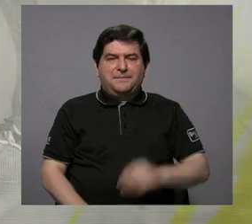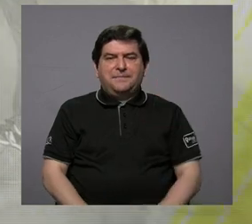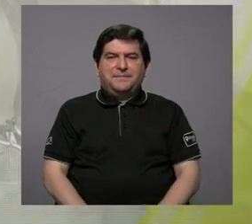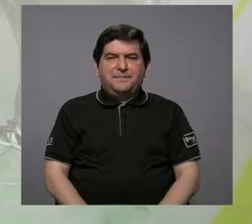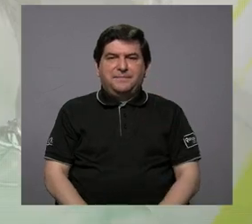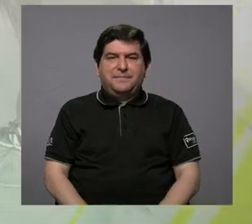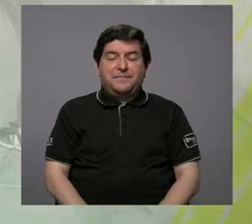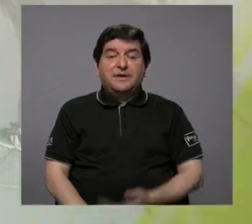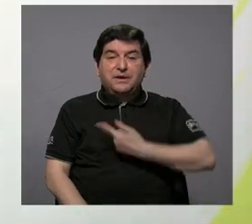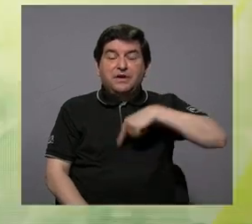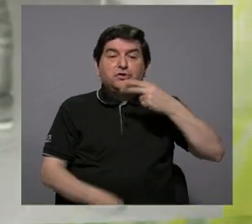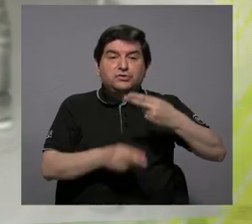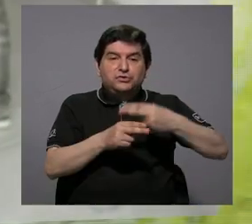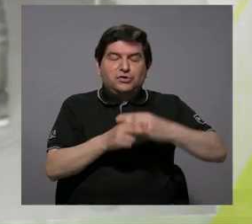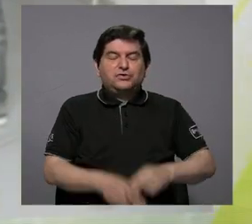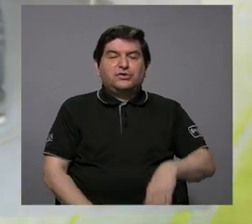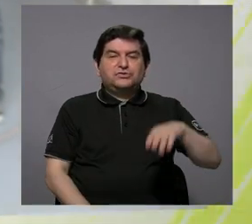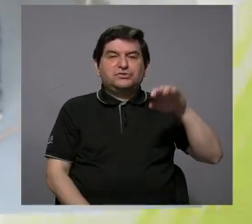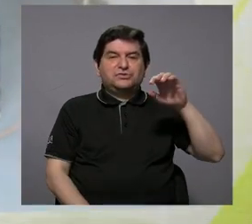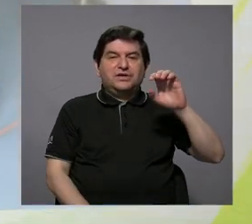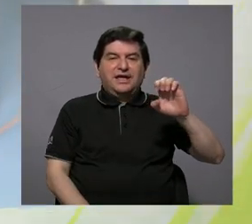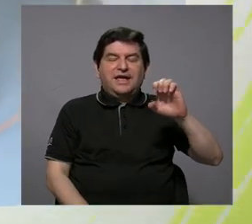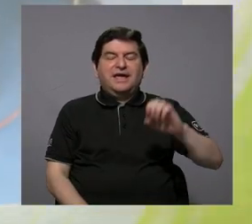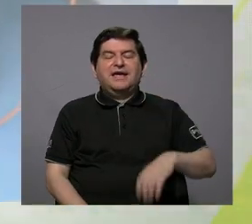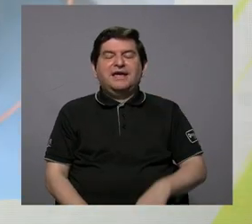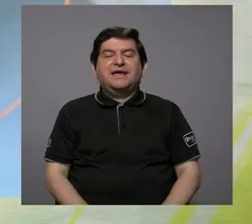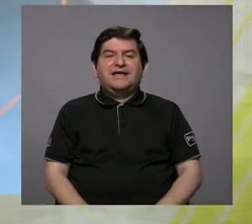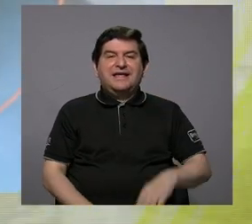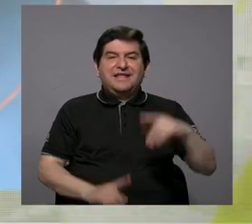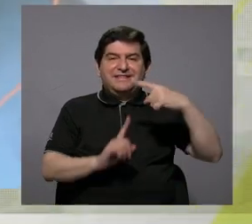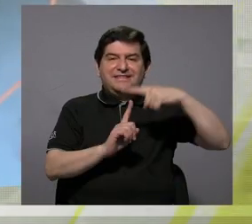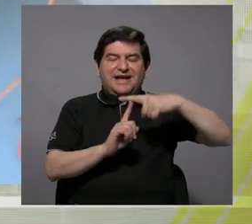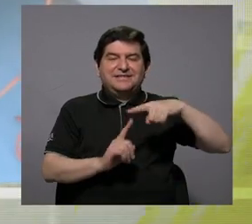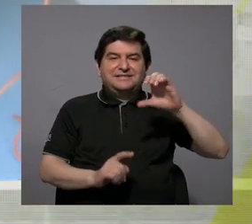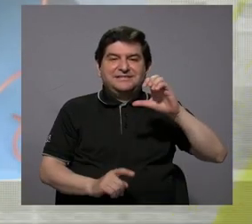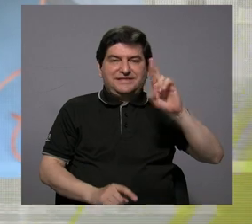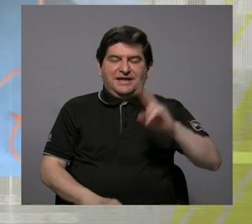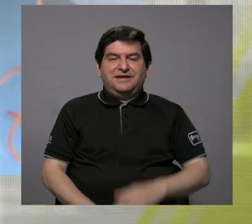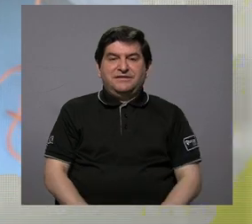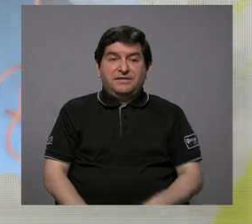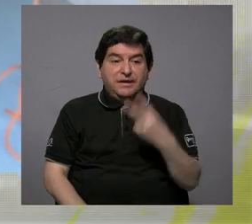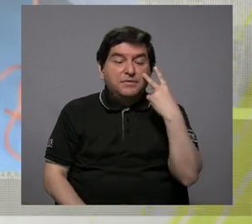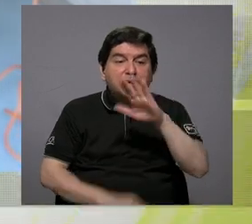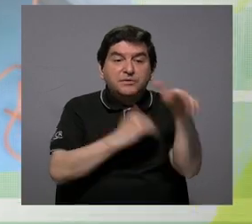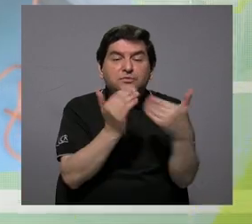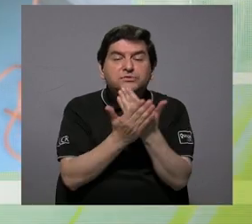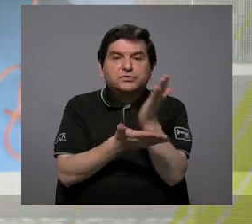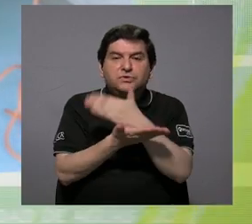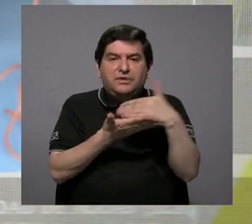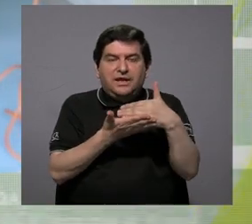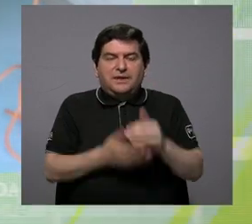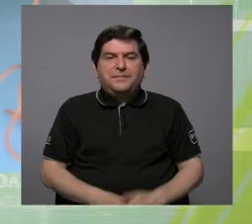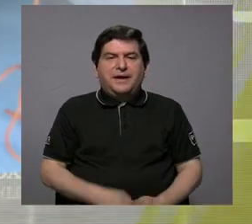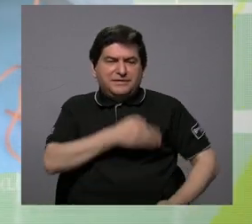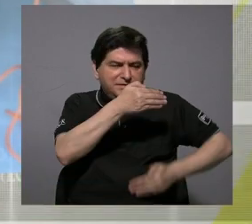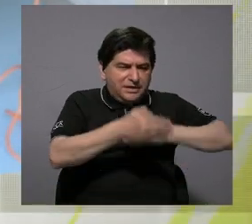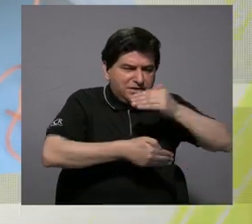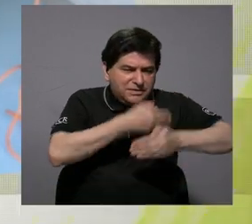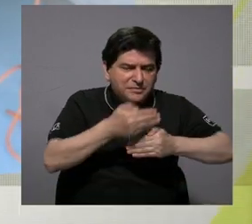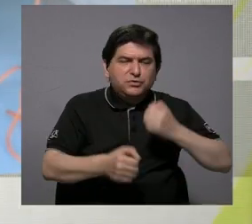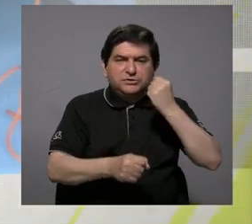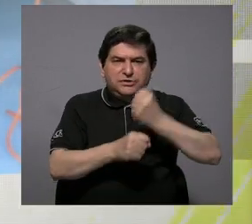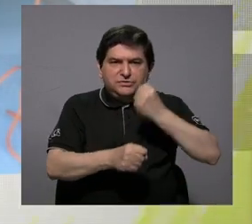y le hemos llamado el E-Taxi CR, porque justamente entonces vemos toda la parte logística, la parte